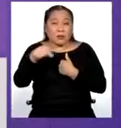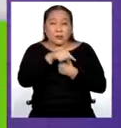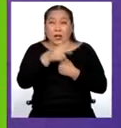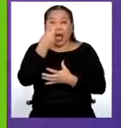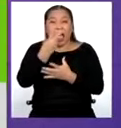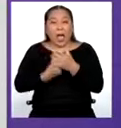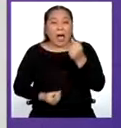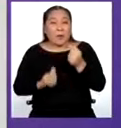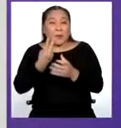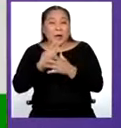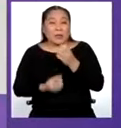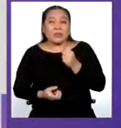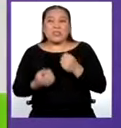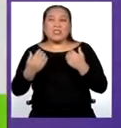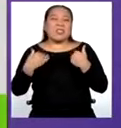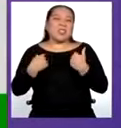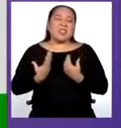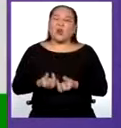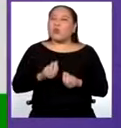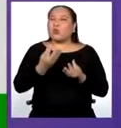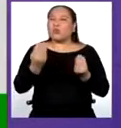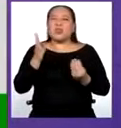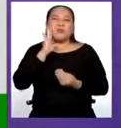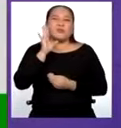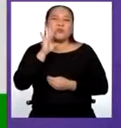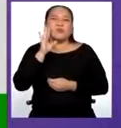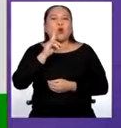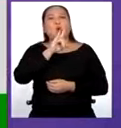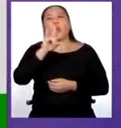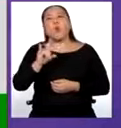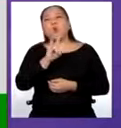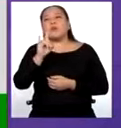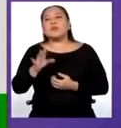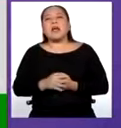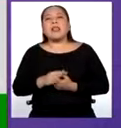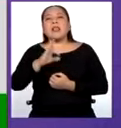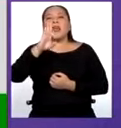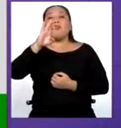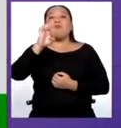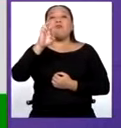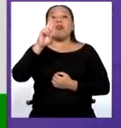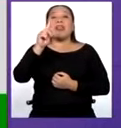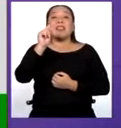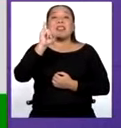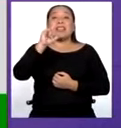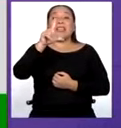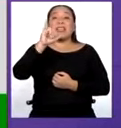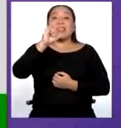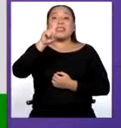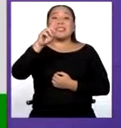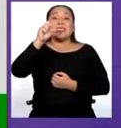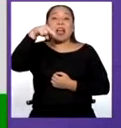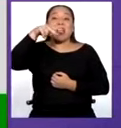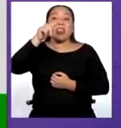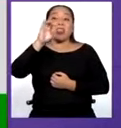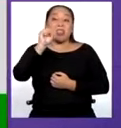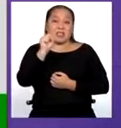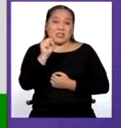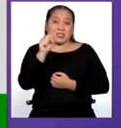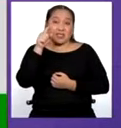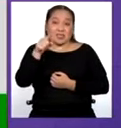contaminantes. Por ejemplo, por el uso excesivo de fertilizantes y de insecticidas.